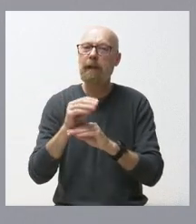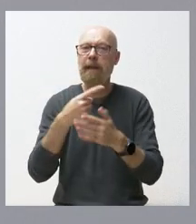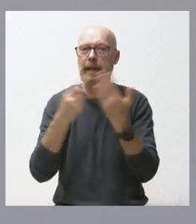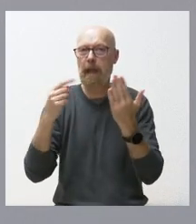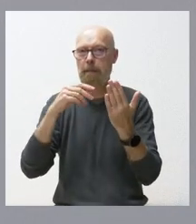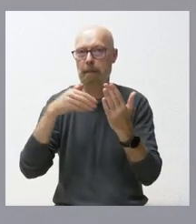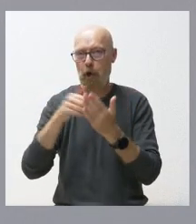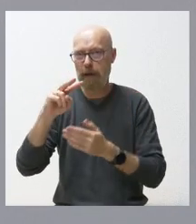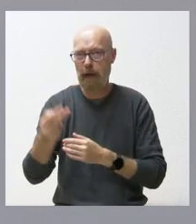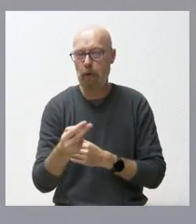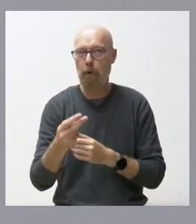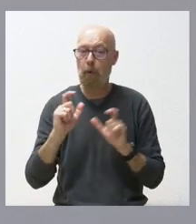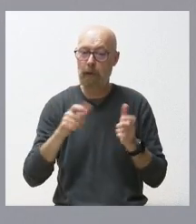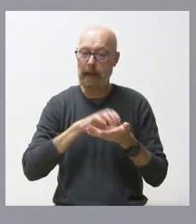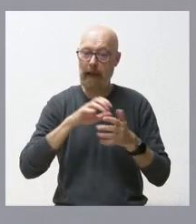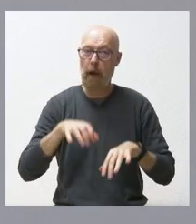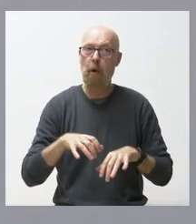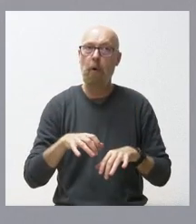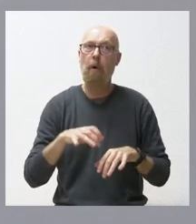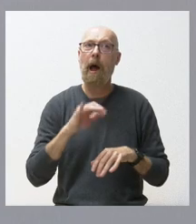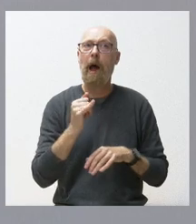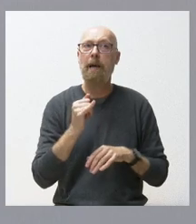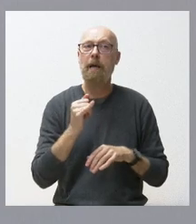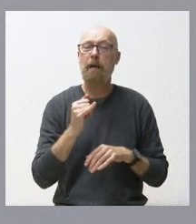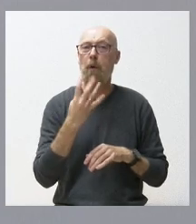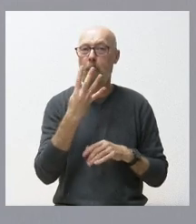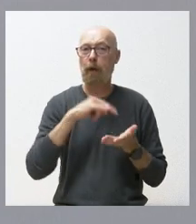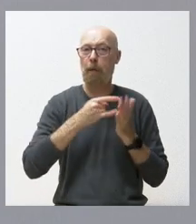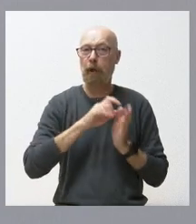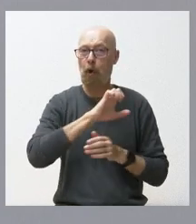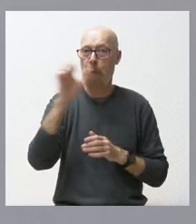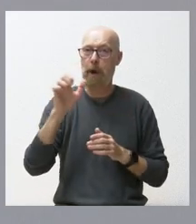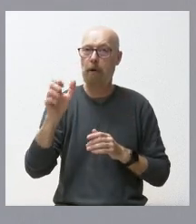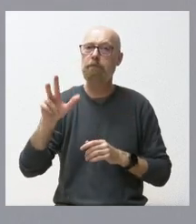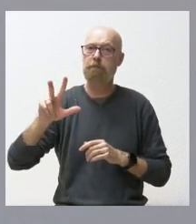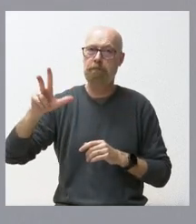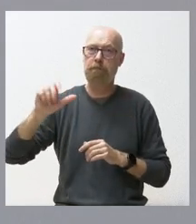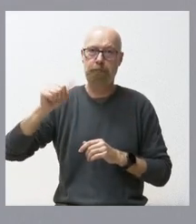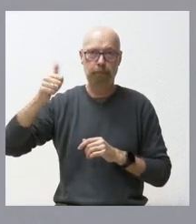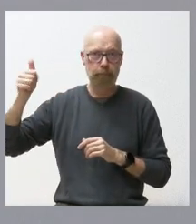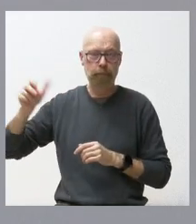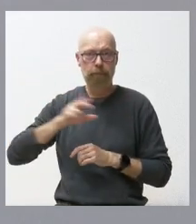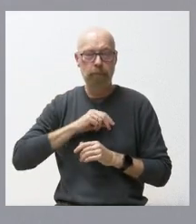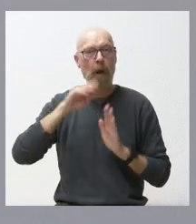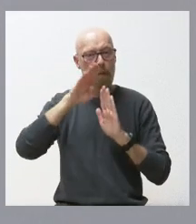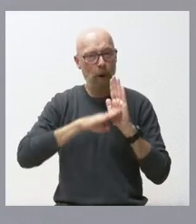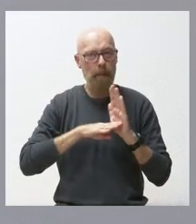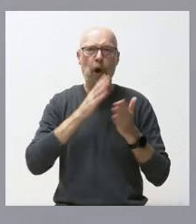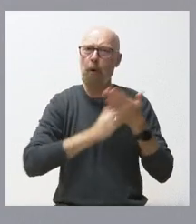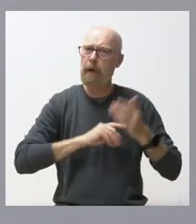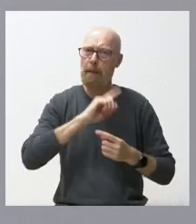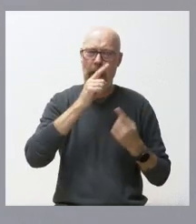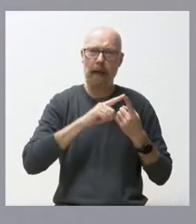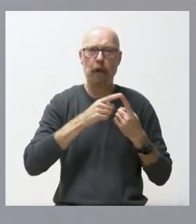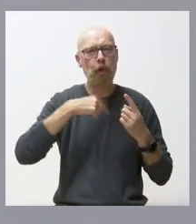La Junta de Castilla ha ganado cuatro proyectos europeos dentro del programa Ritech, la comunidad que más, y de ellos lideramos tres.